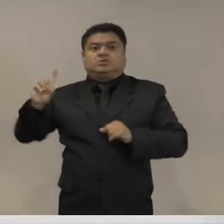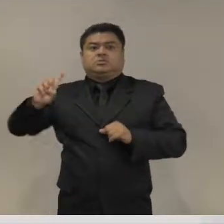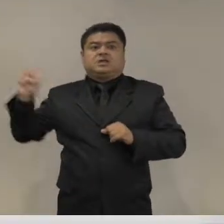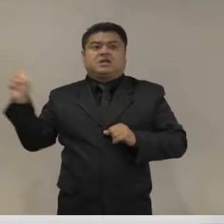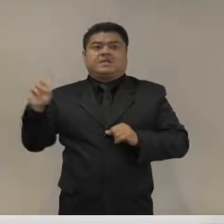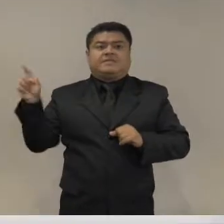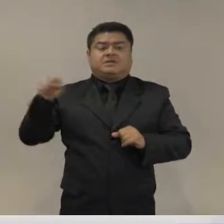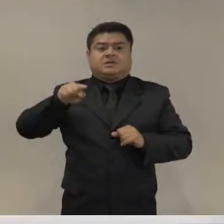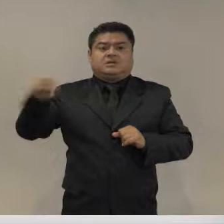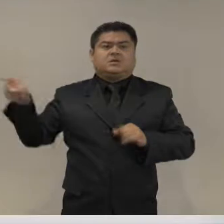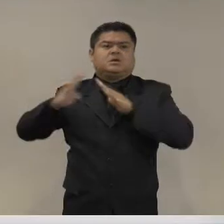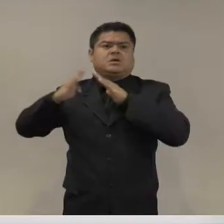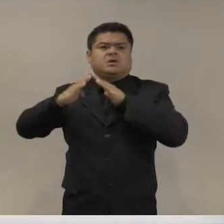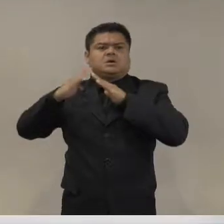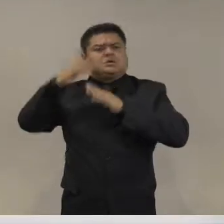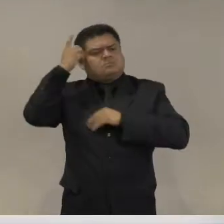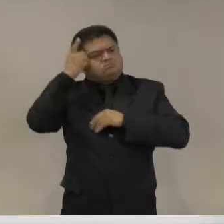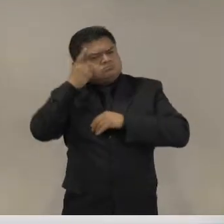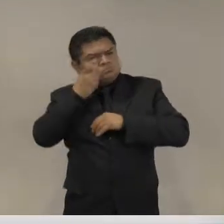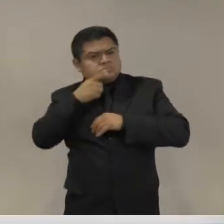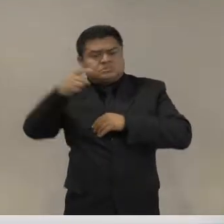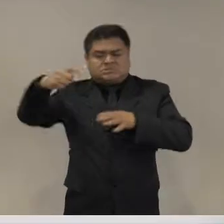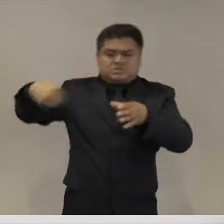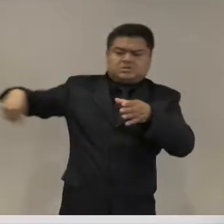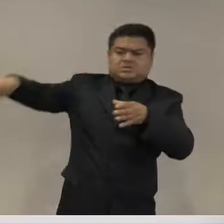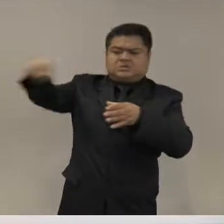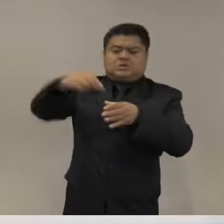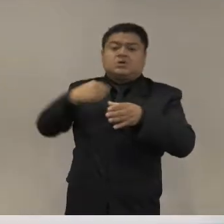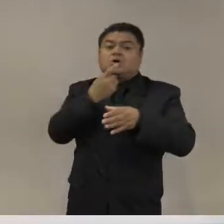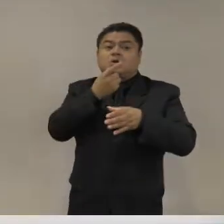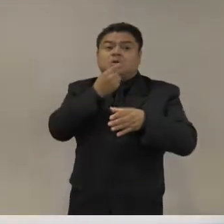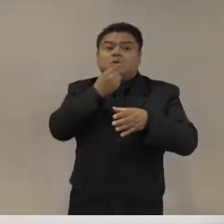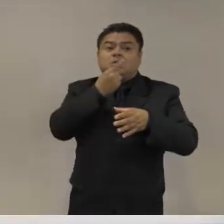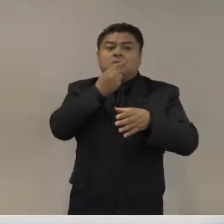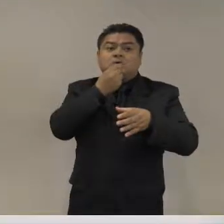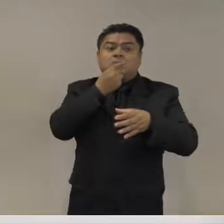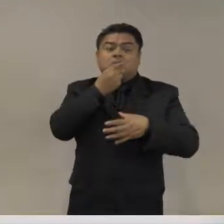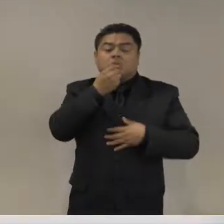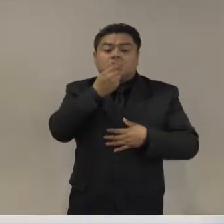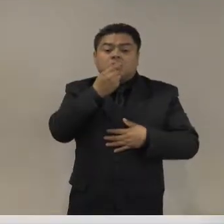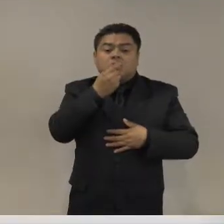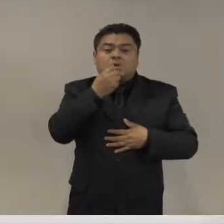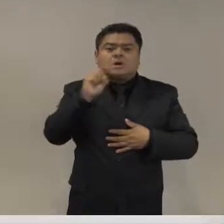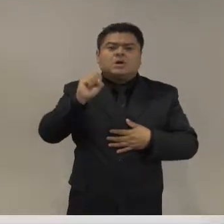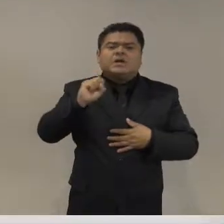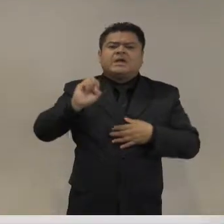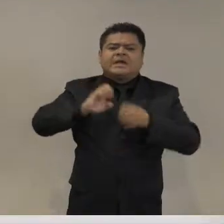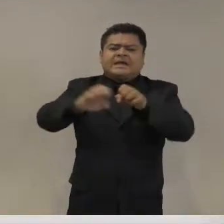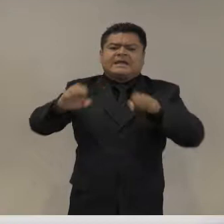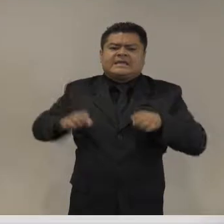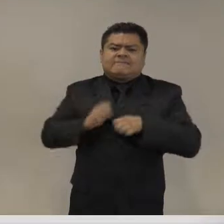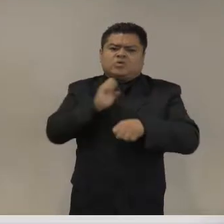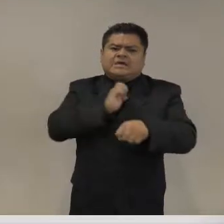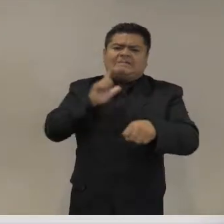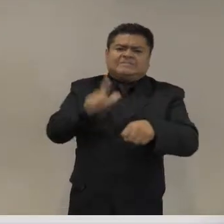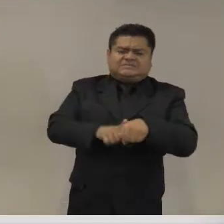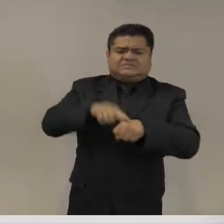sus casas por la noche. Son miembros del equipo SWAT, o armas o tácticas especiales, de una policía municipal.